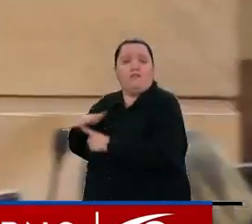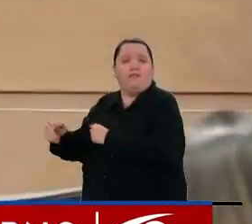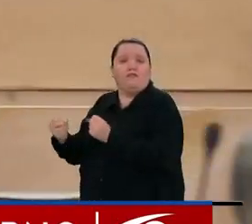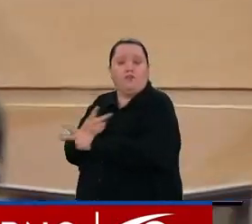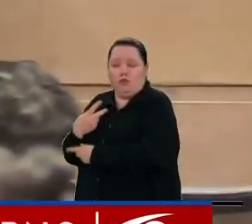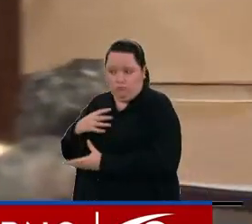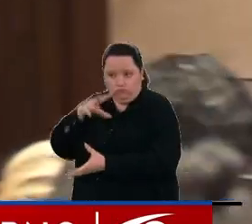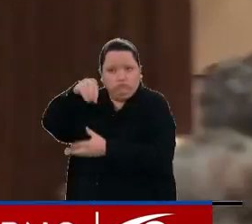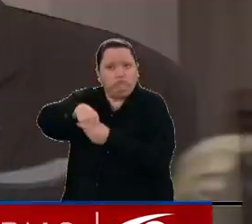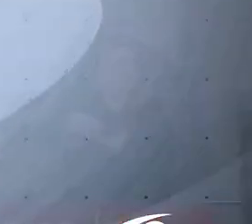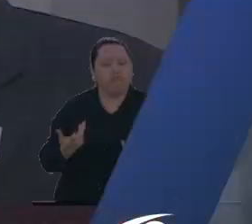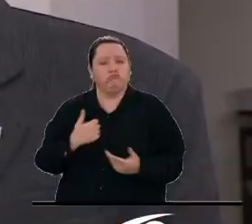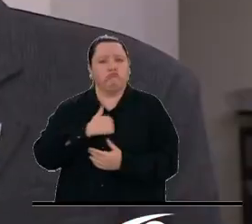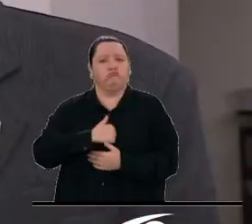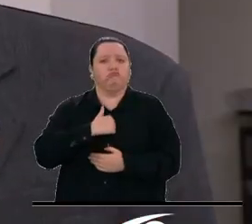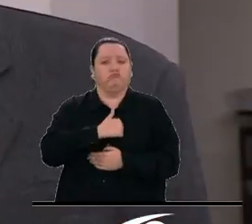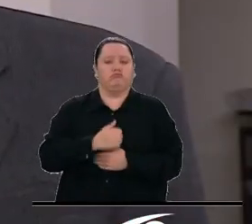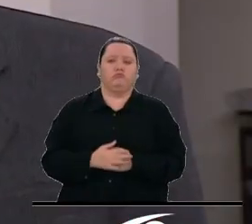violencia.